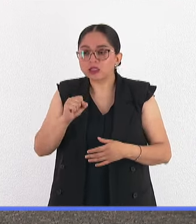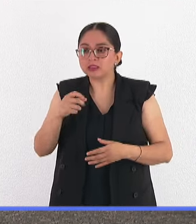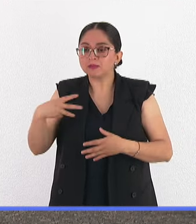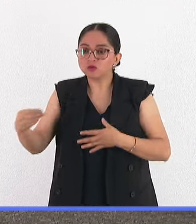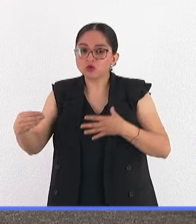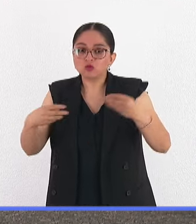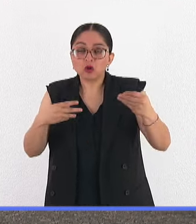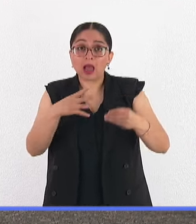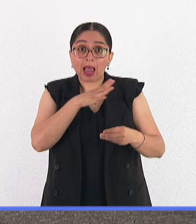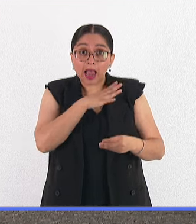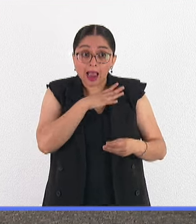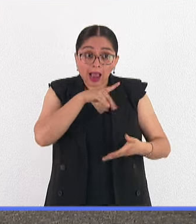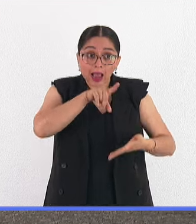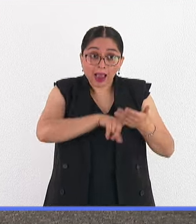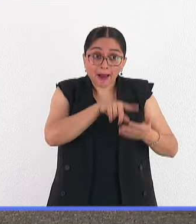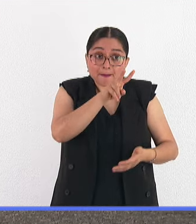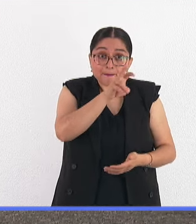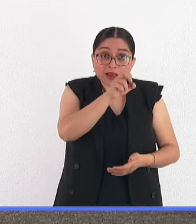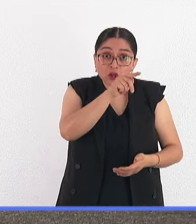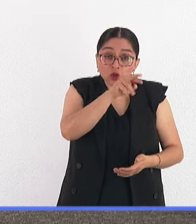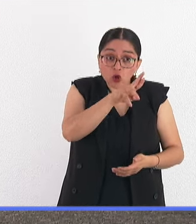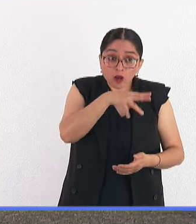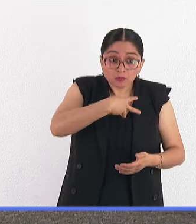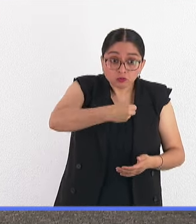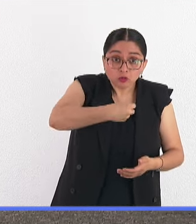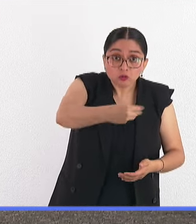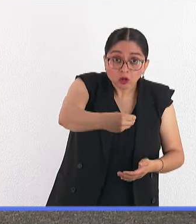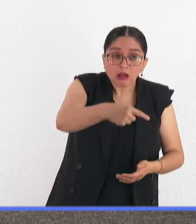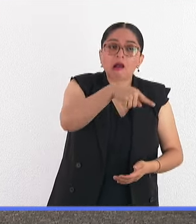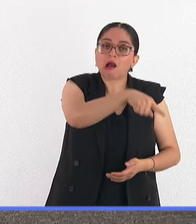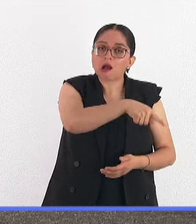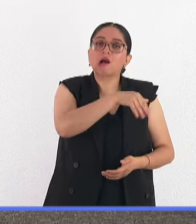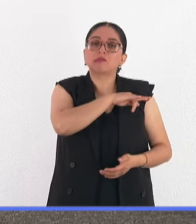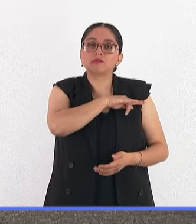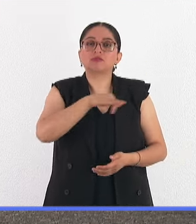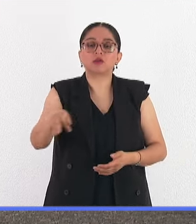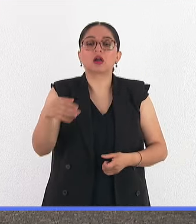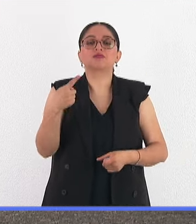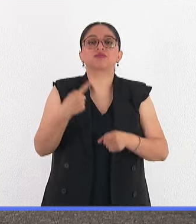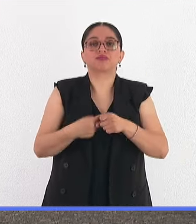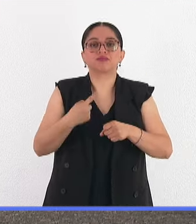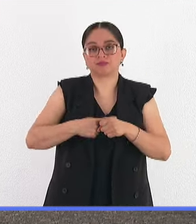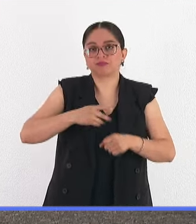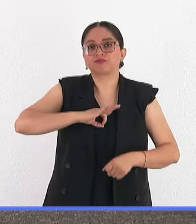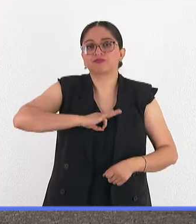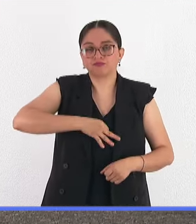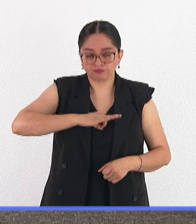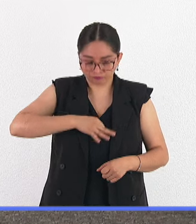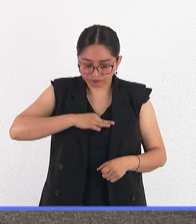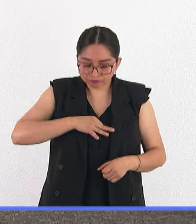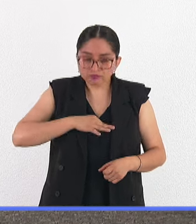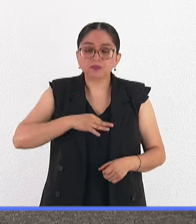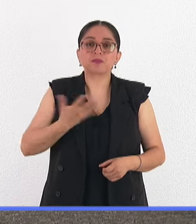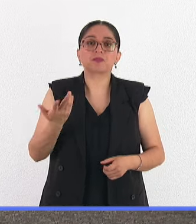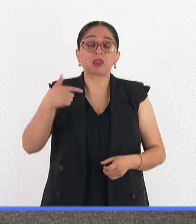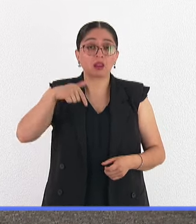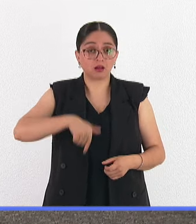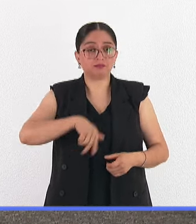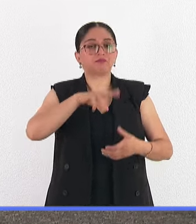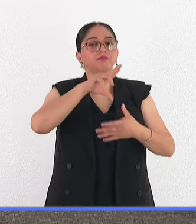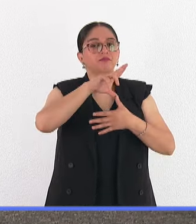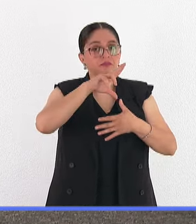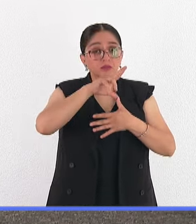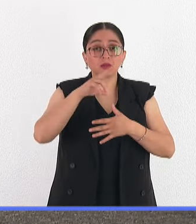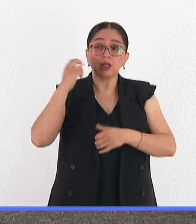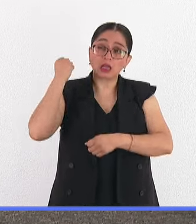haya vector transmisor, hay la posibilidad de la transmisión y se está dando. Se está dando en Latinoamérica desde